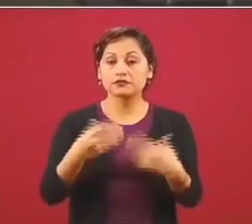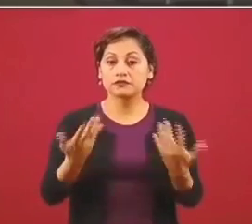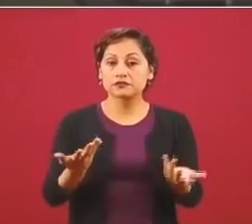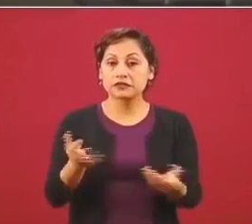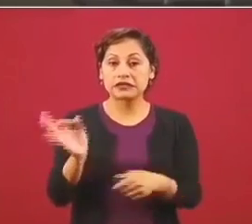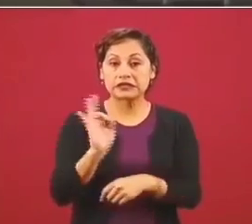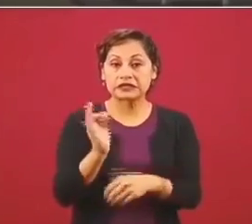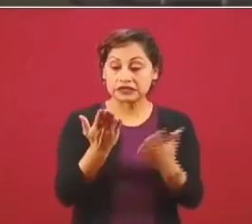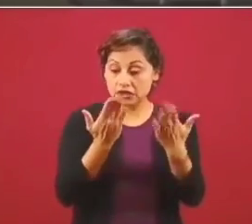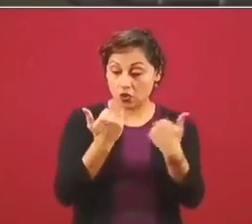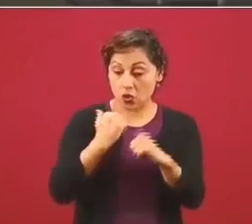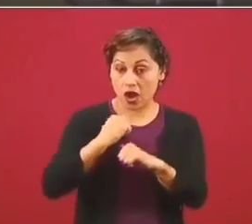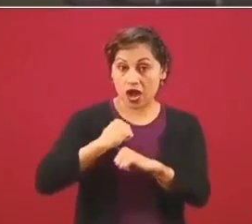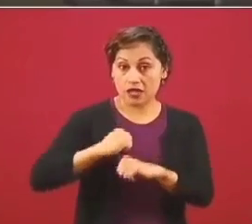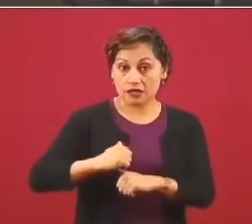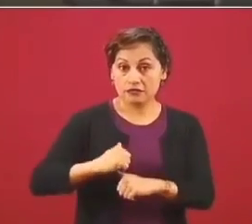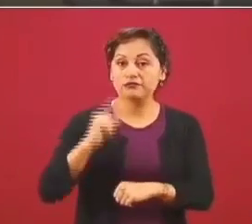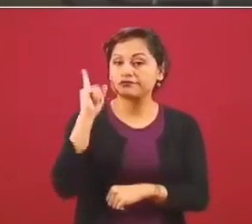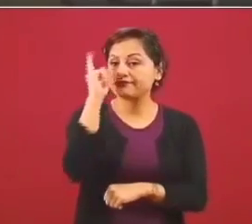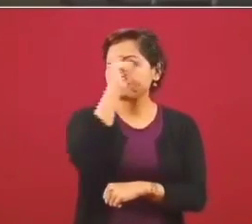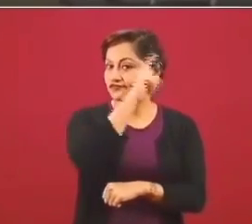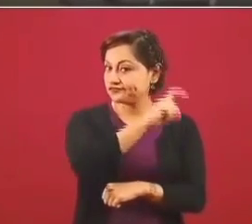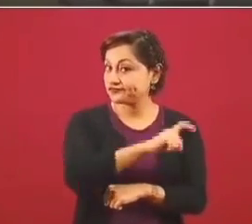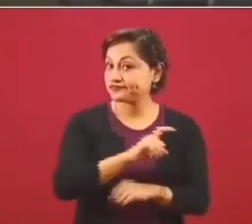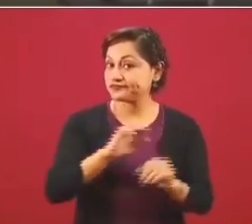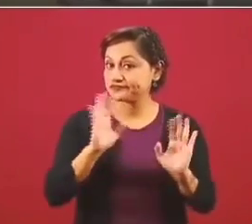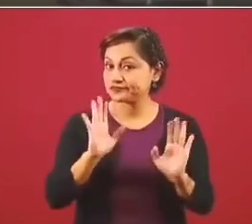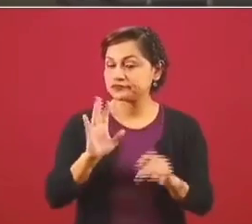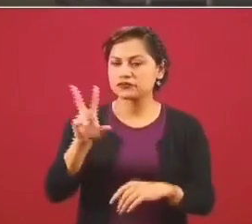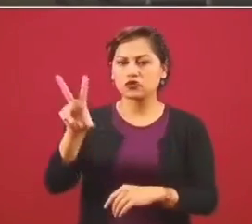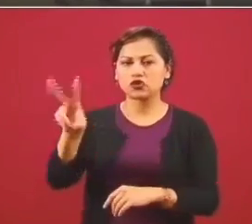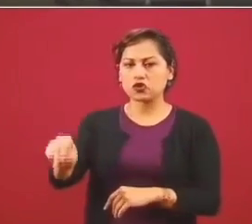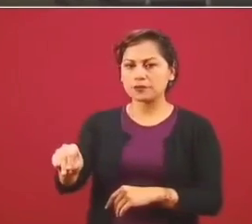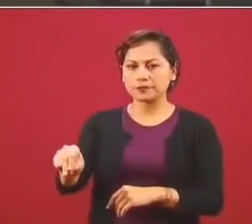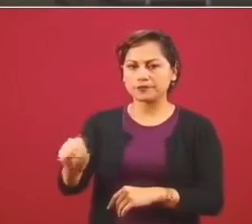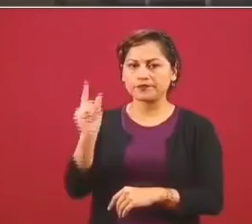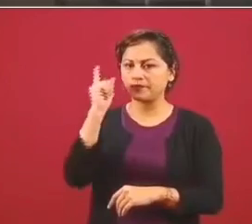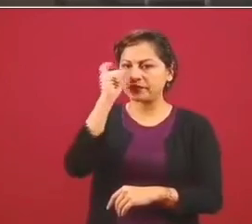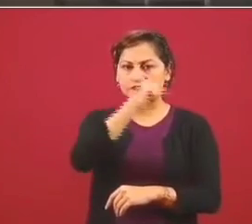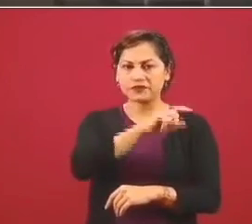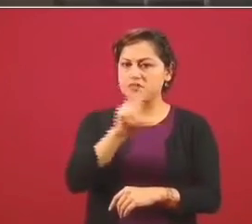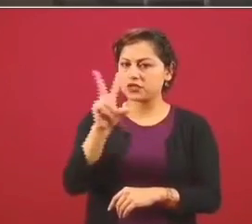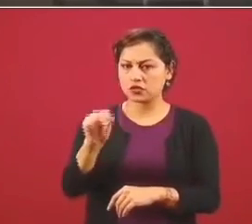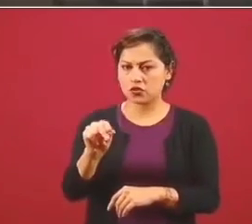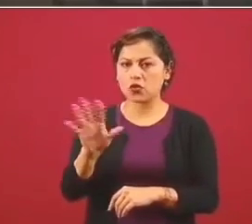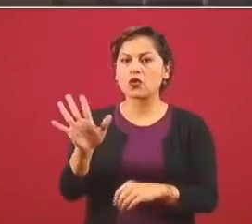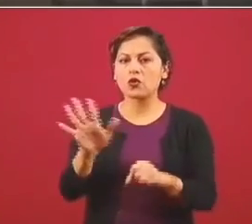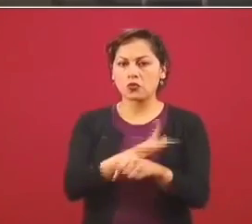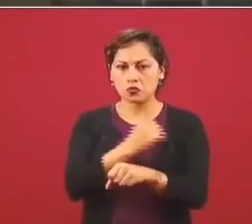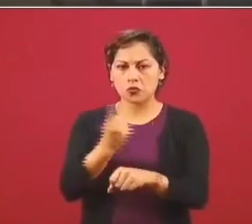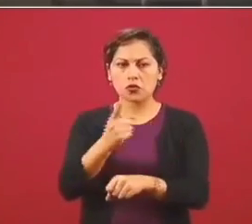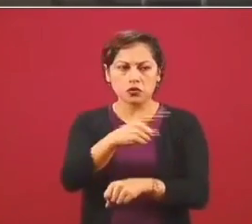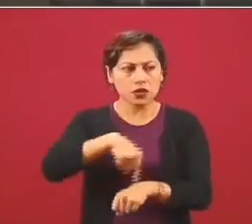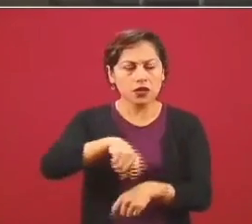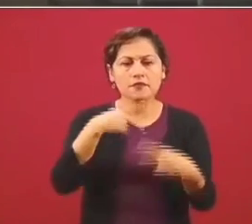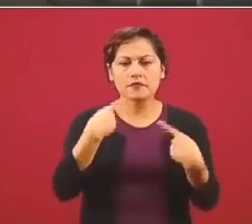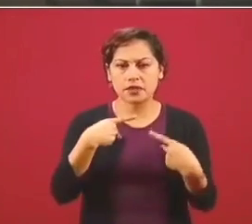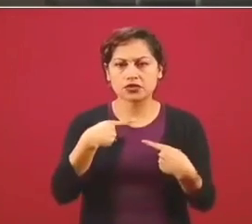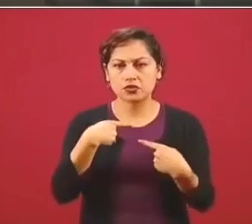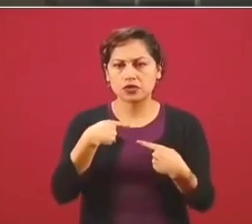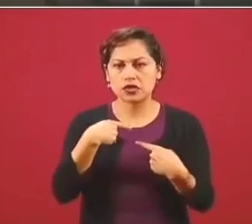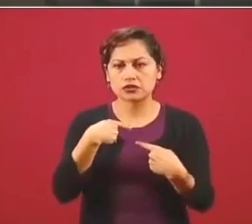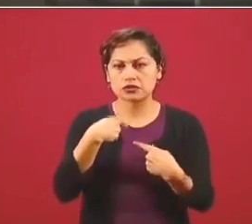muy difícil. No, no va a ser difícil, porque hay voluntad de hacerlo,